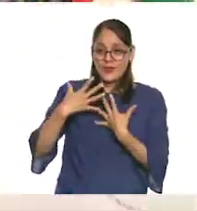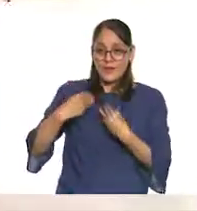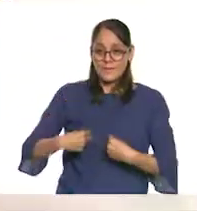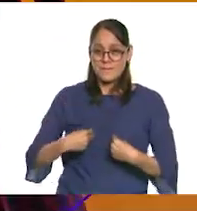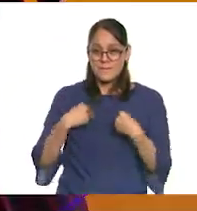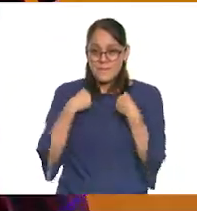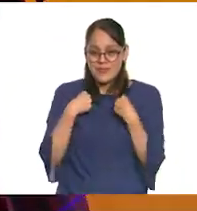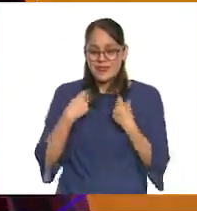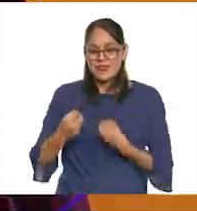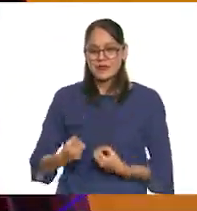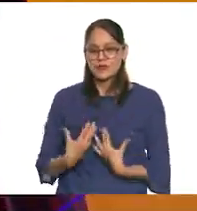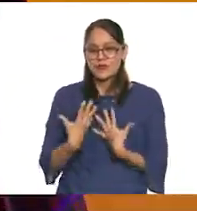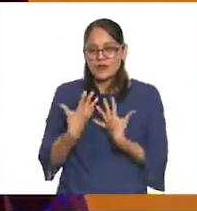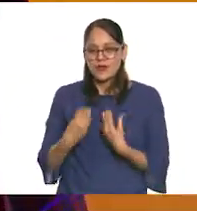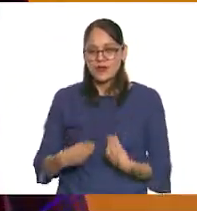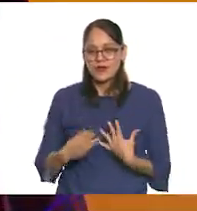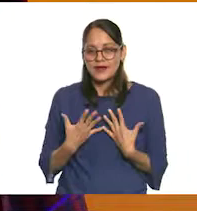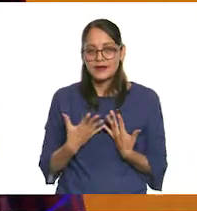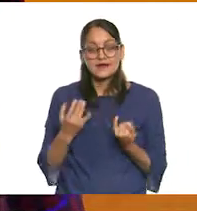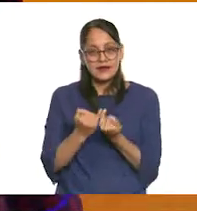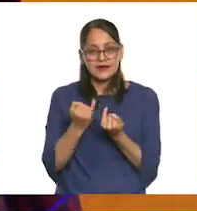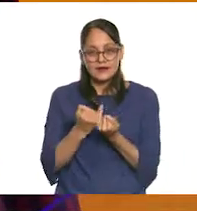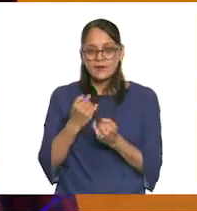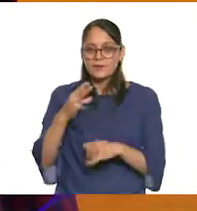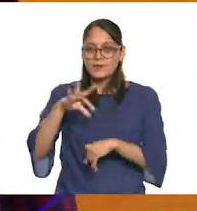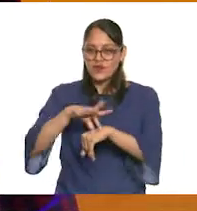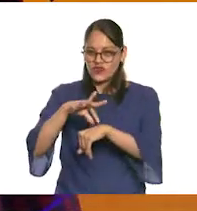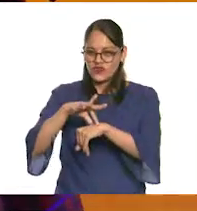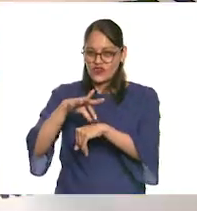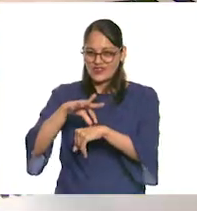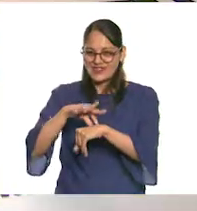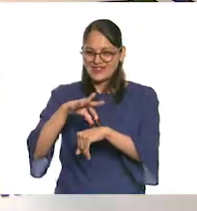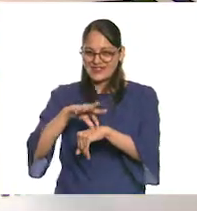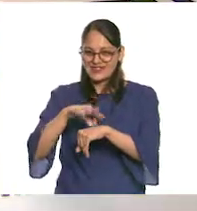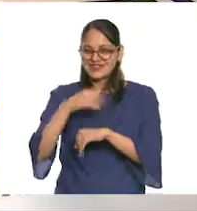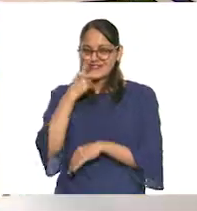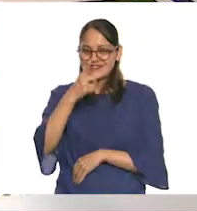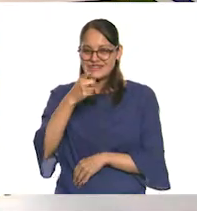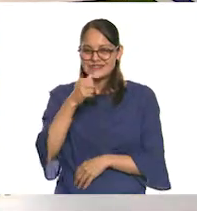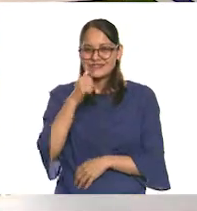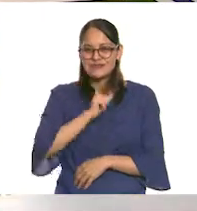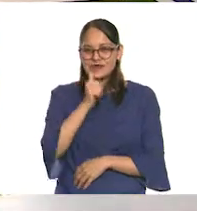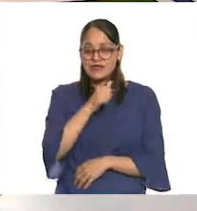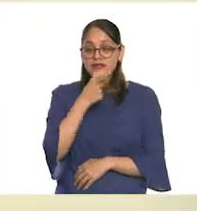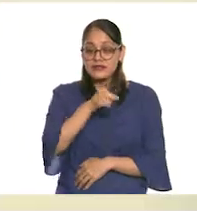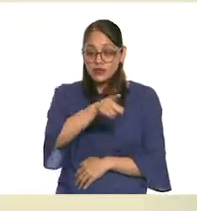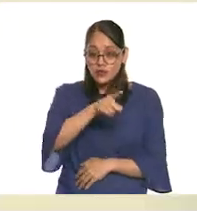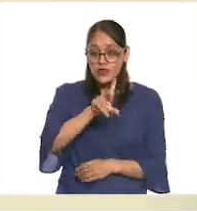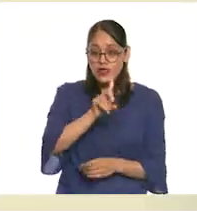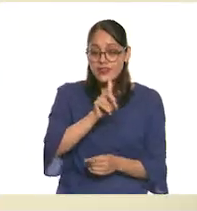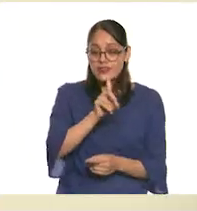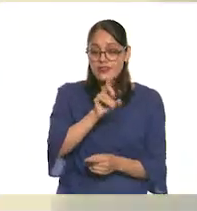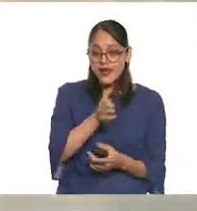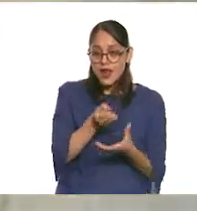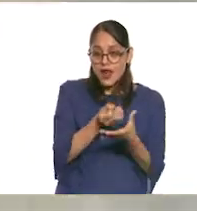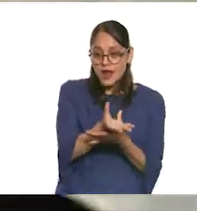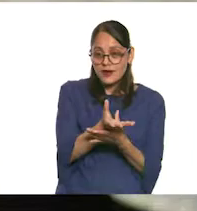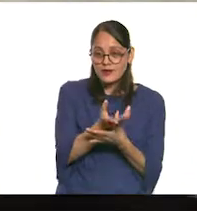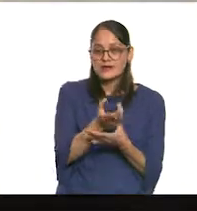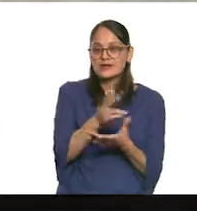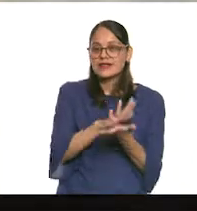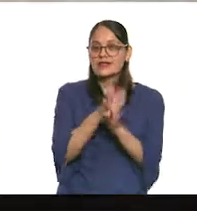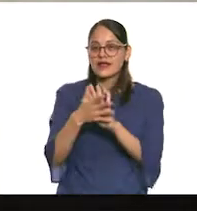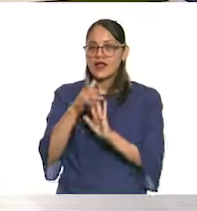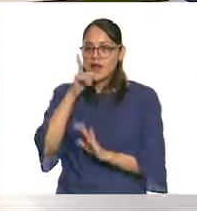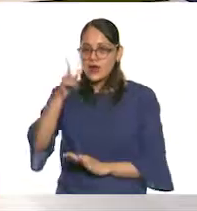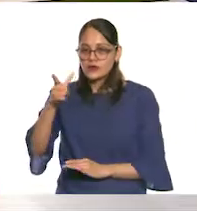Y creo que es un término que se utiliza en medicina, dar a luz justamente también. También, exacto, también está relacionado con